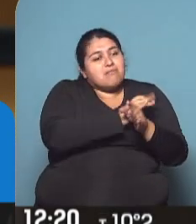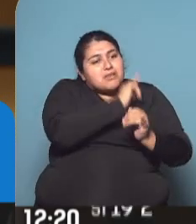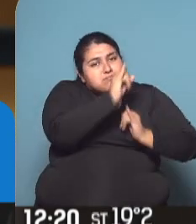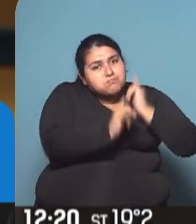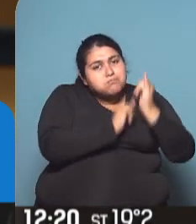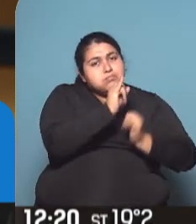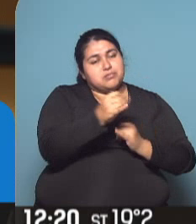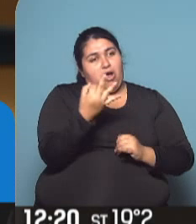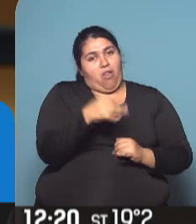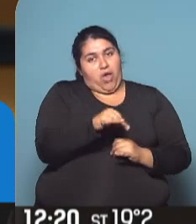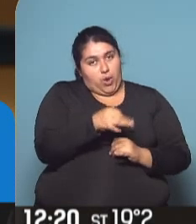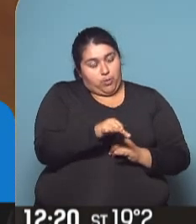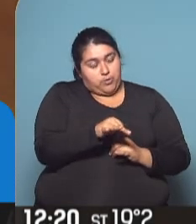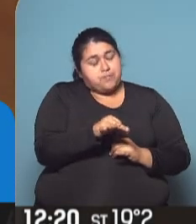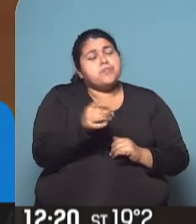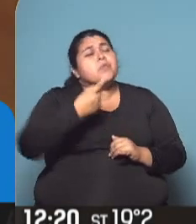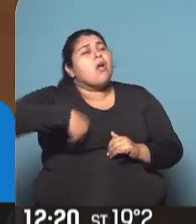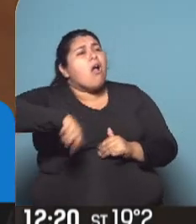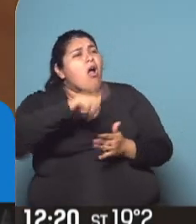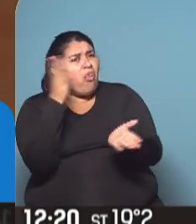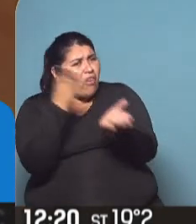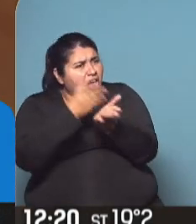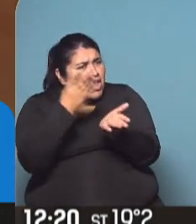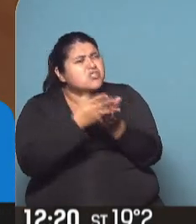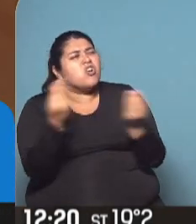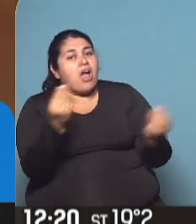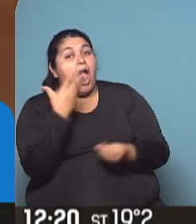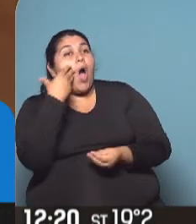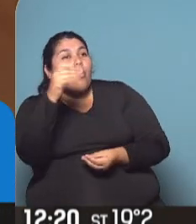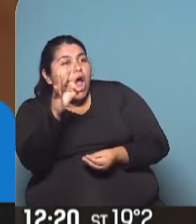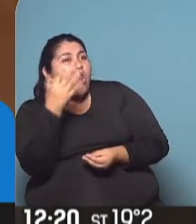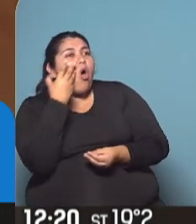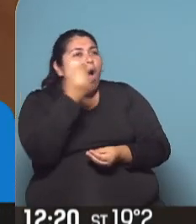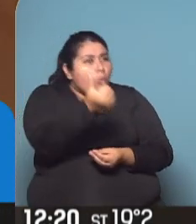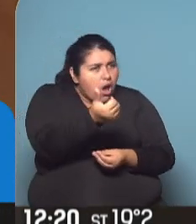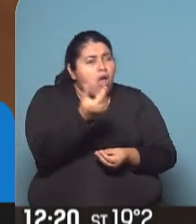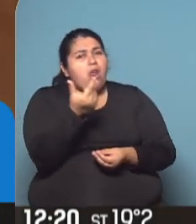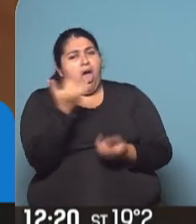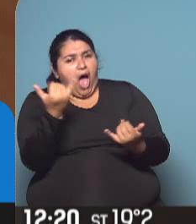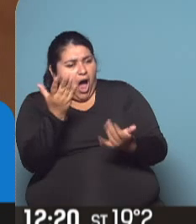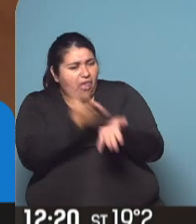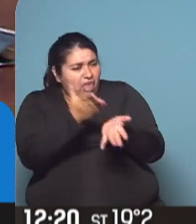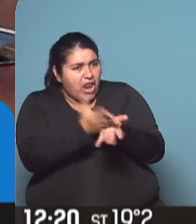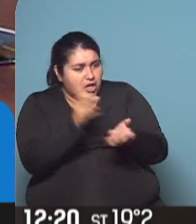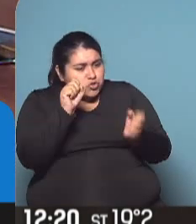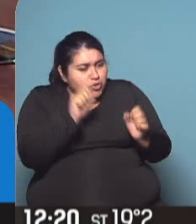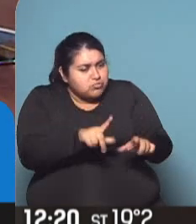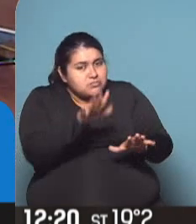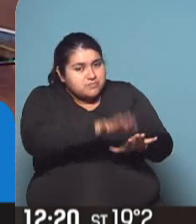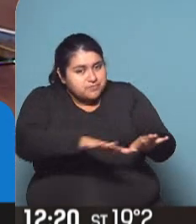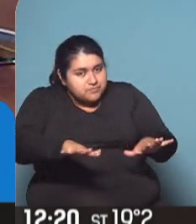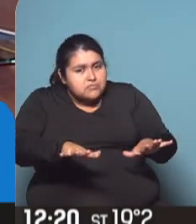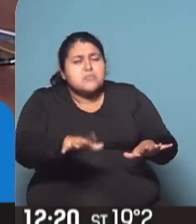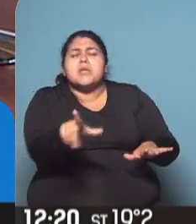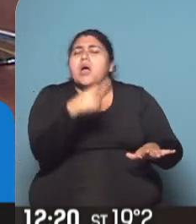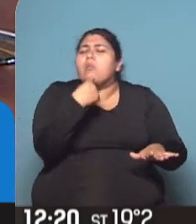adolescencia. Digamos, todos tienen derechos acá, los papás, los abuelos, o sea, derechos sobre la criatura, ¿verdad? ¿Derechos de